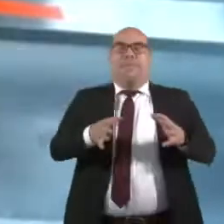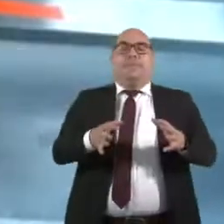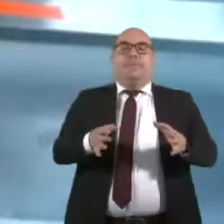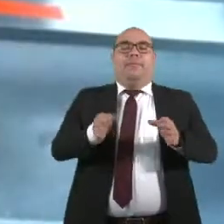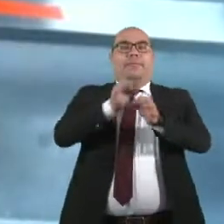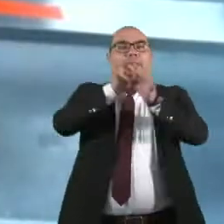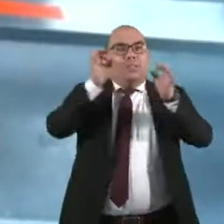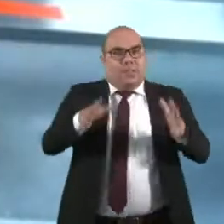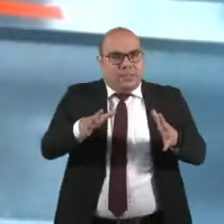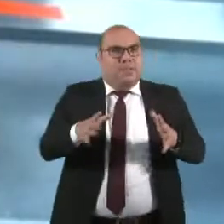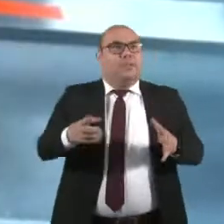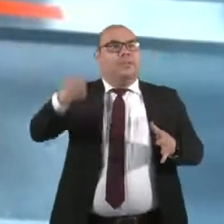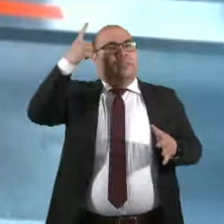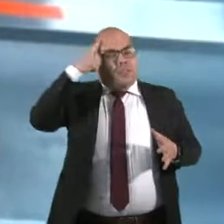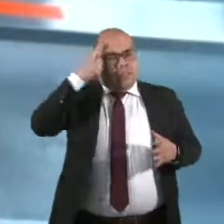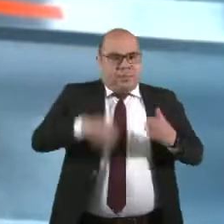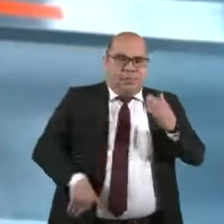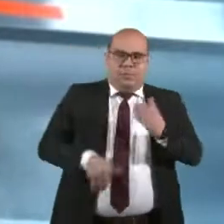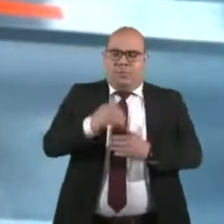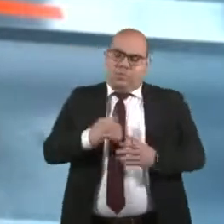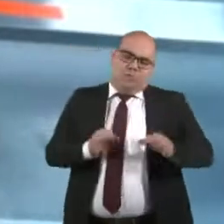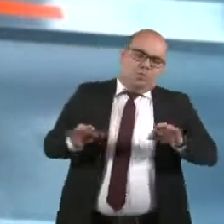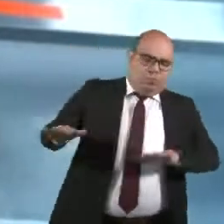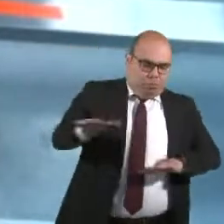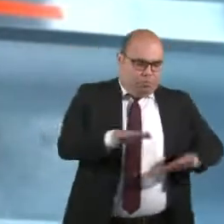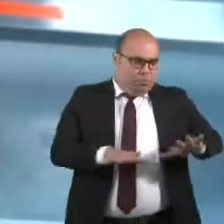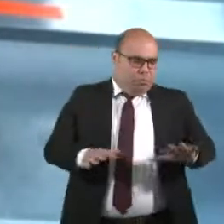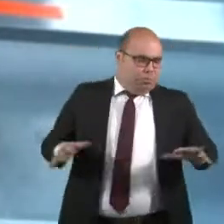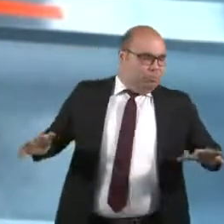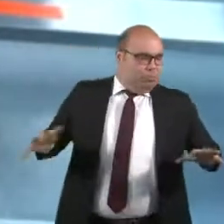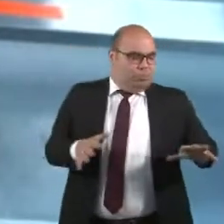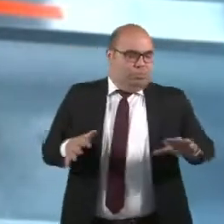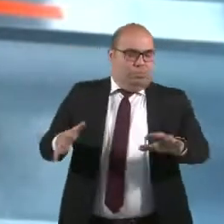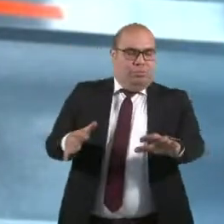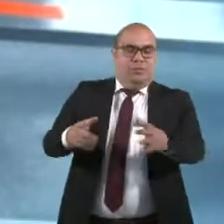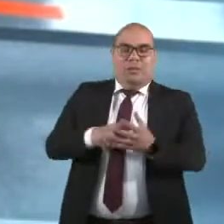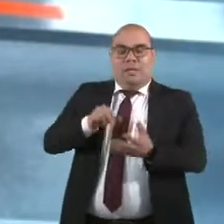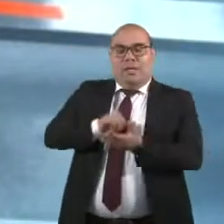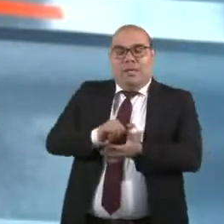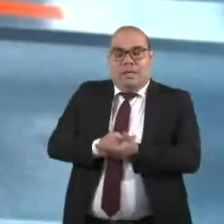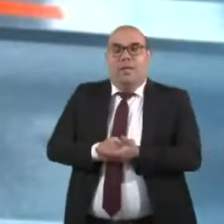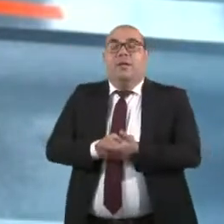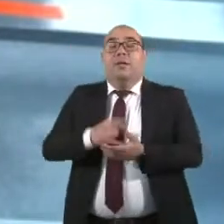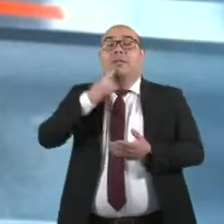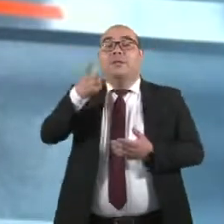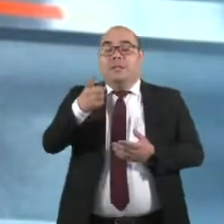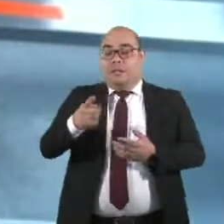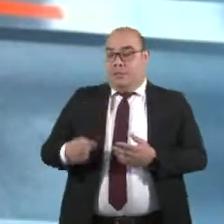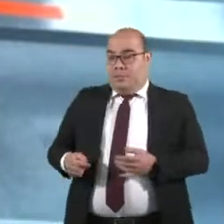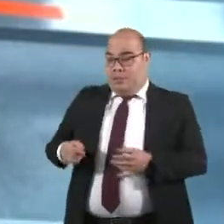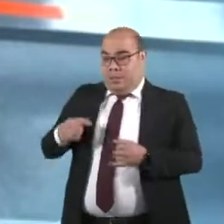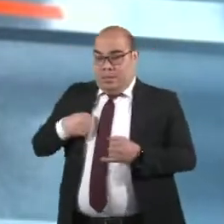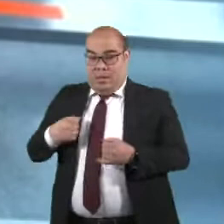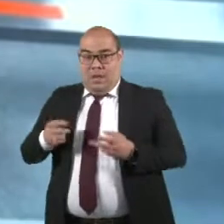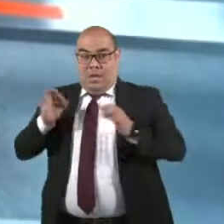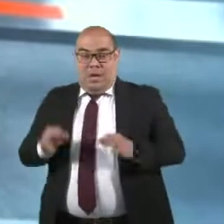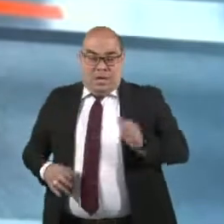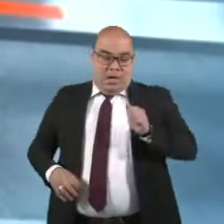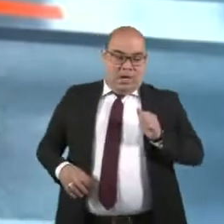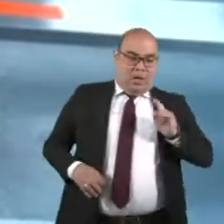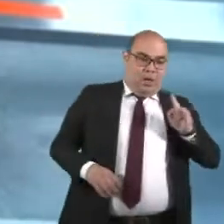regiones, es cuando se crea un fenómeno y se crea la diferencia entre paramilitar y autodefensa.